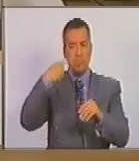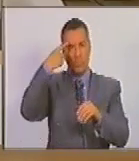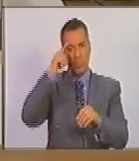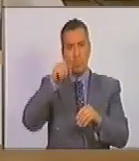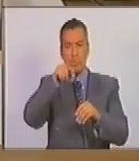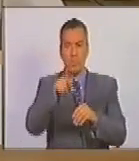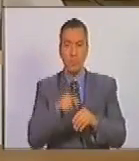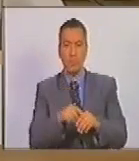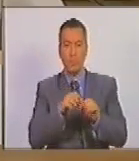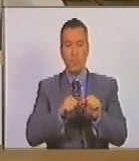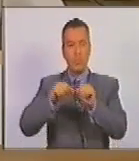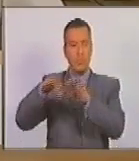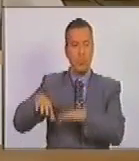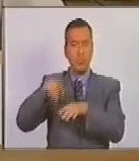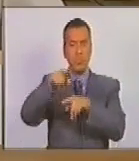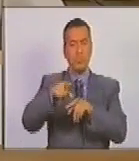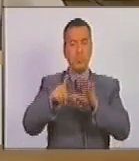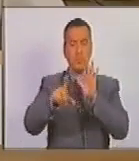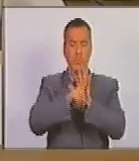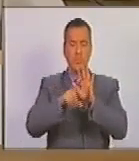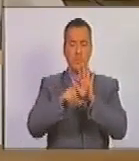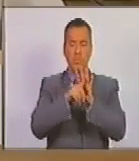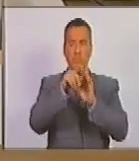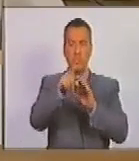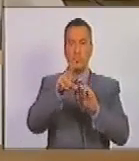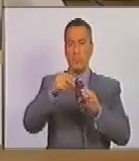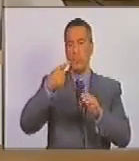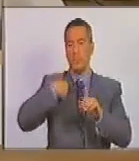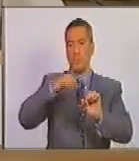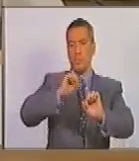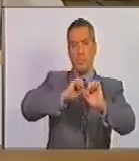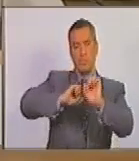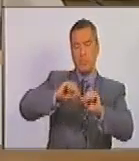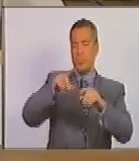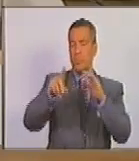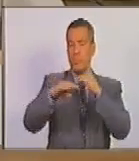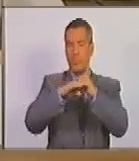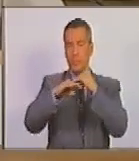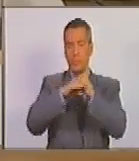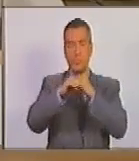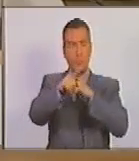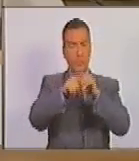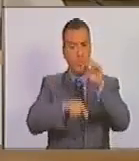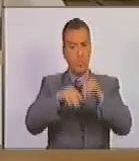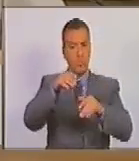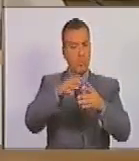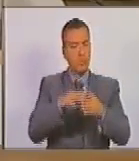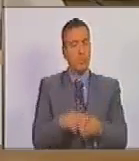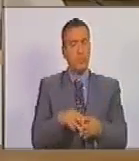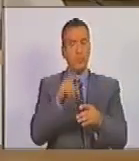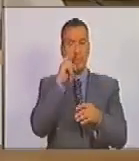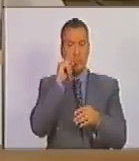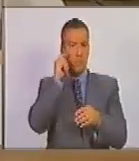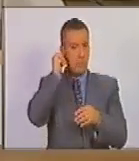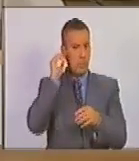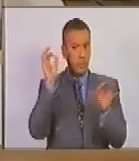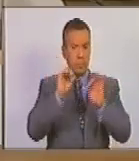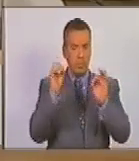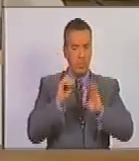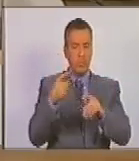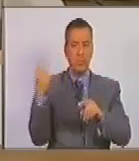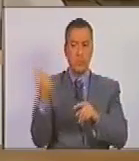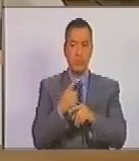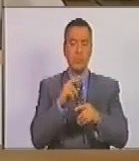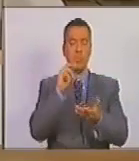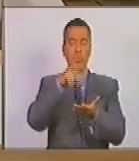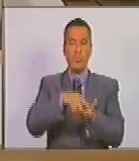y renunciabilidad, legalidad, no exclusión, igualdad y equidad de género. Cuando hubiere dudas acerca de